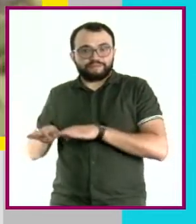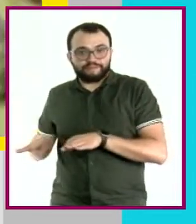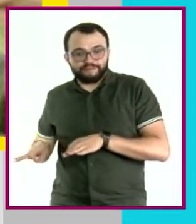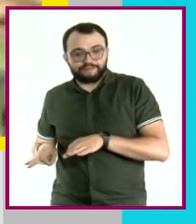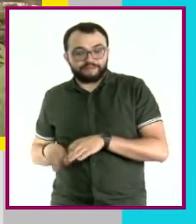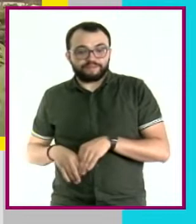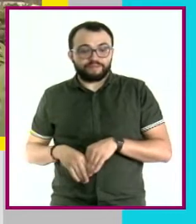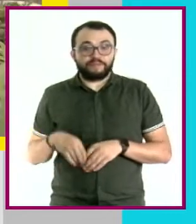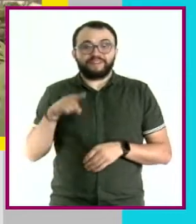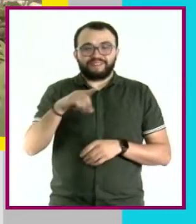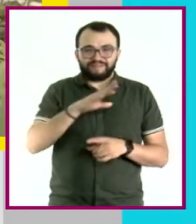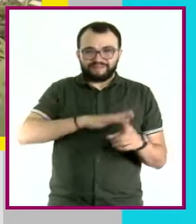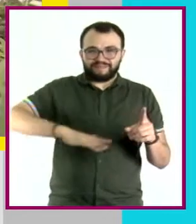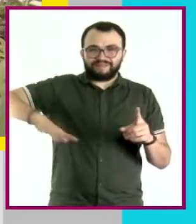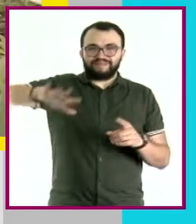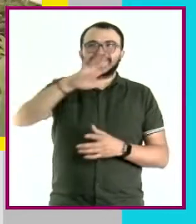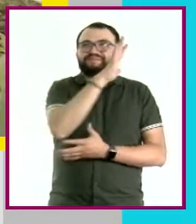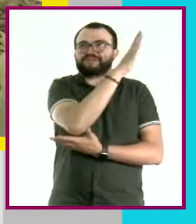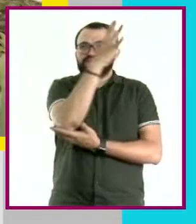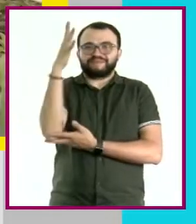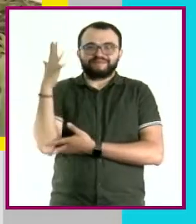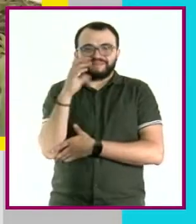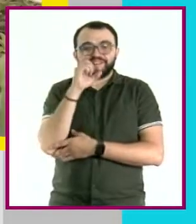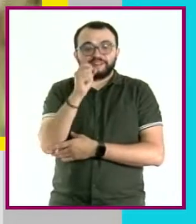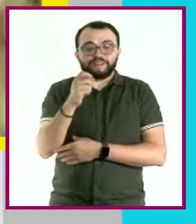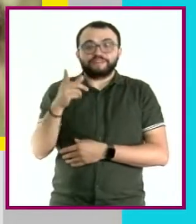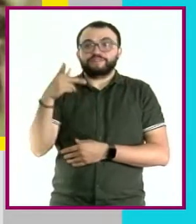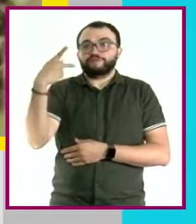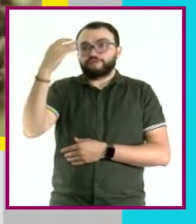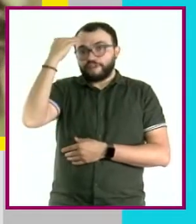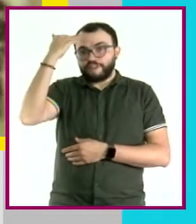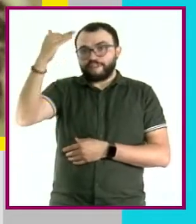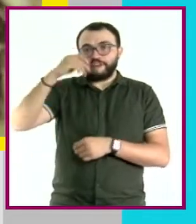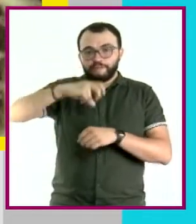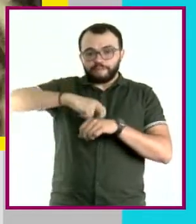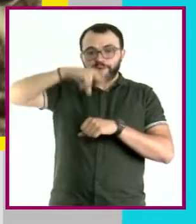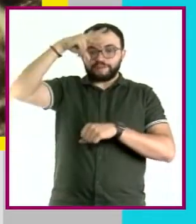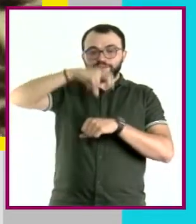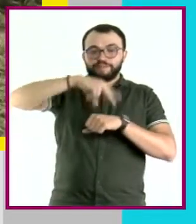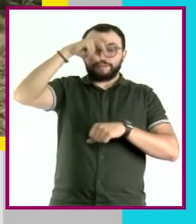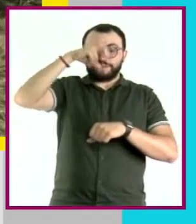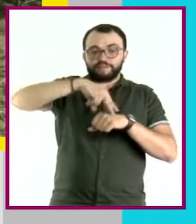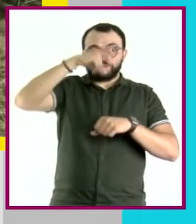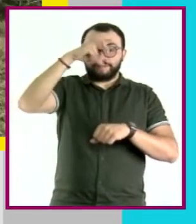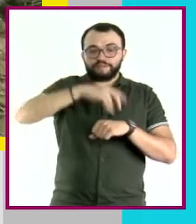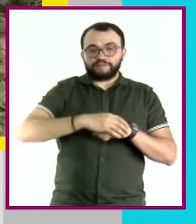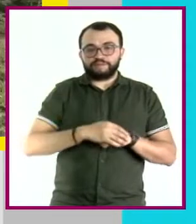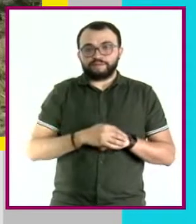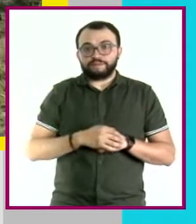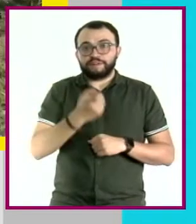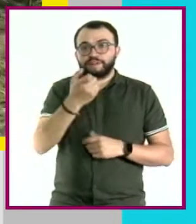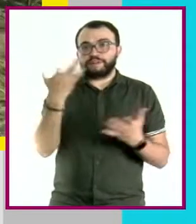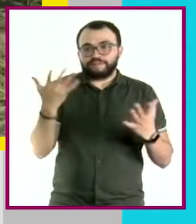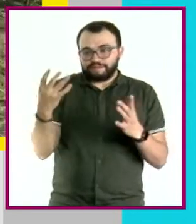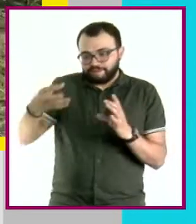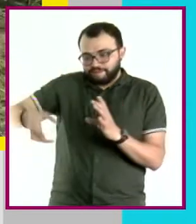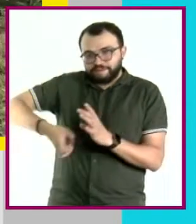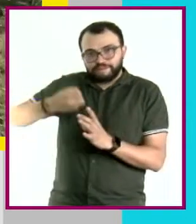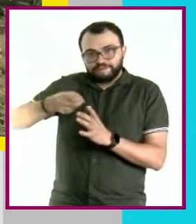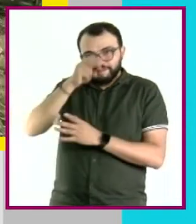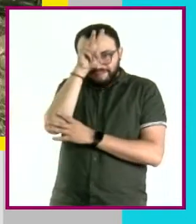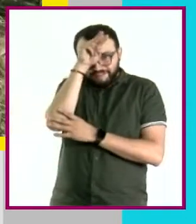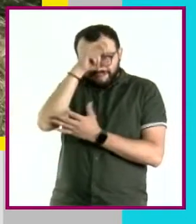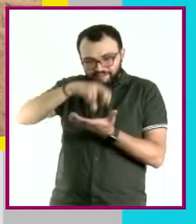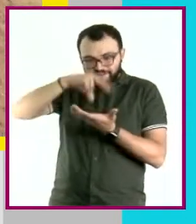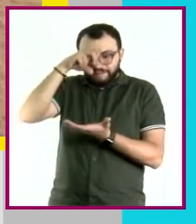Aquí, los bosques que rodean la aldea de Jen, es la temporada del saltamonte. Filomén, en Ama, está recogiendo grillos junto con